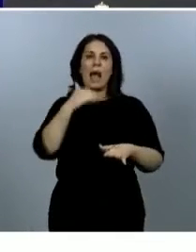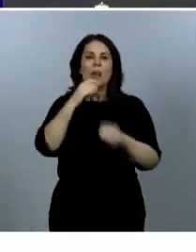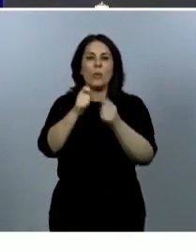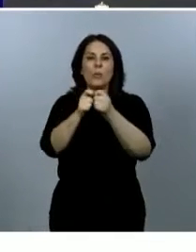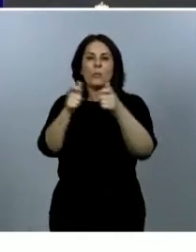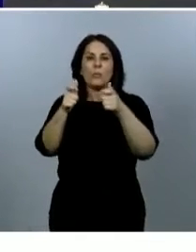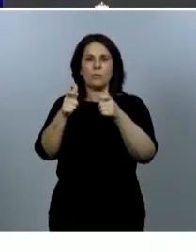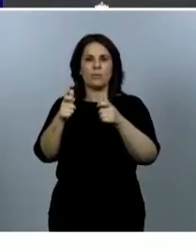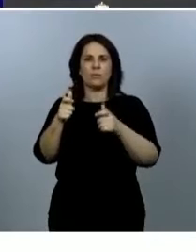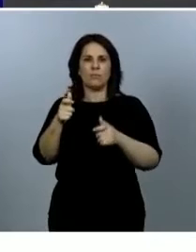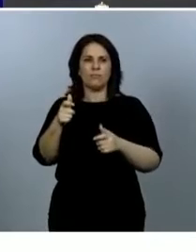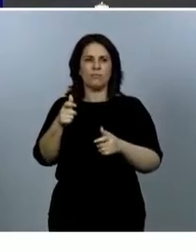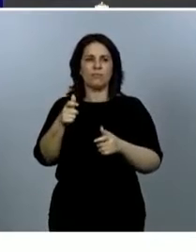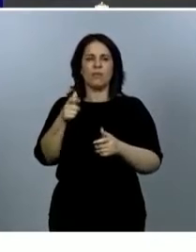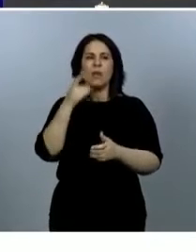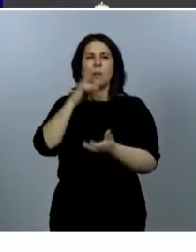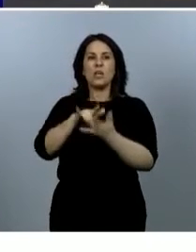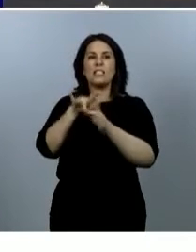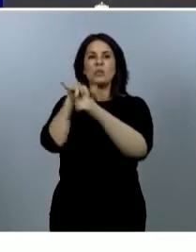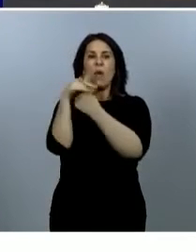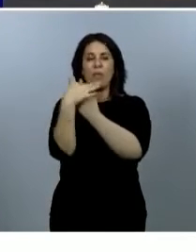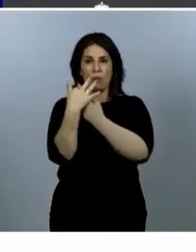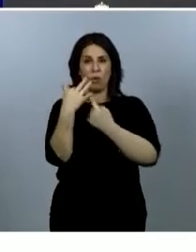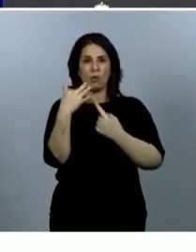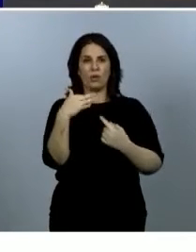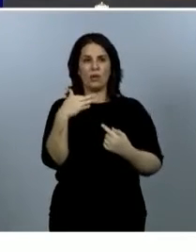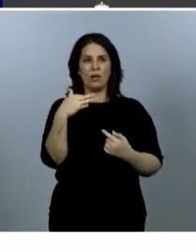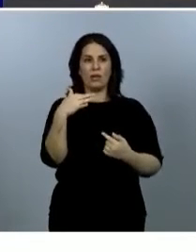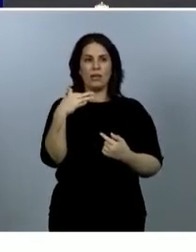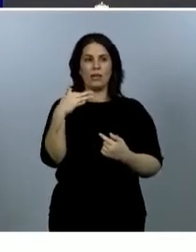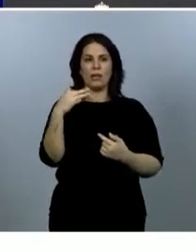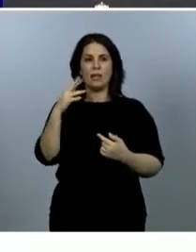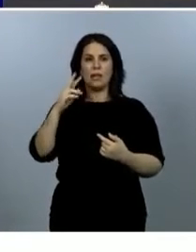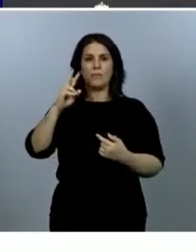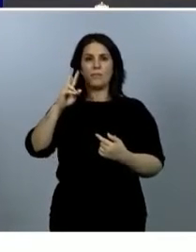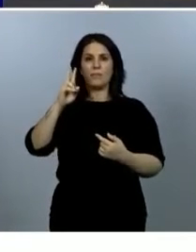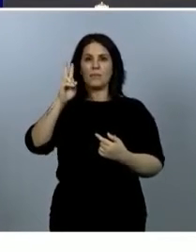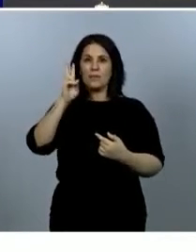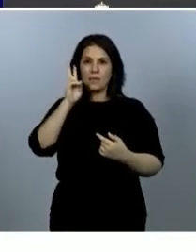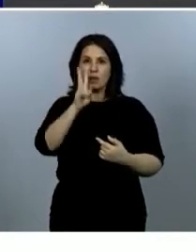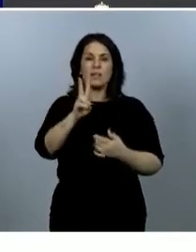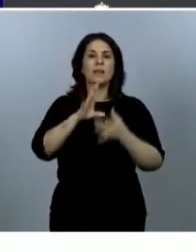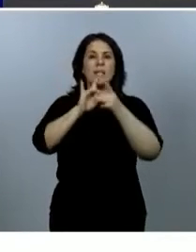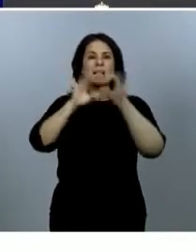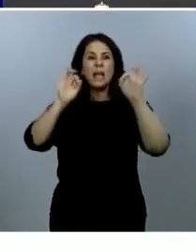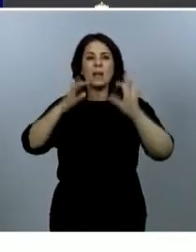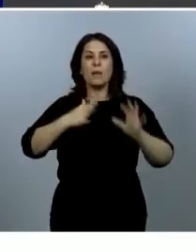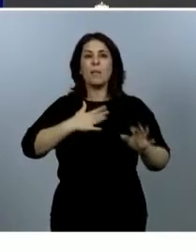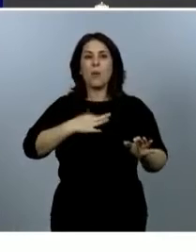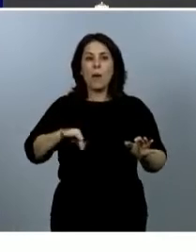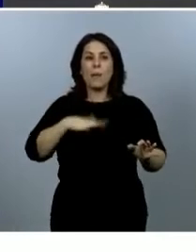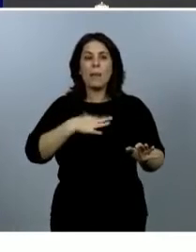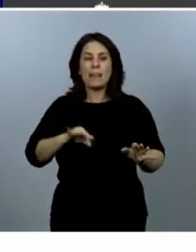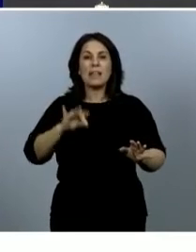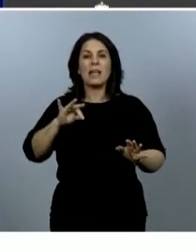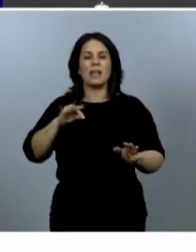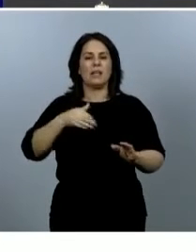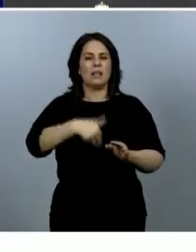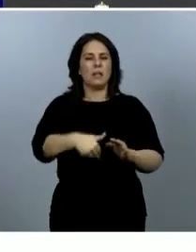situación en la que, como observamos, al igual que con las edades, indica que probablemente estamos detectando más casos